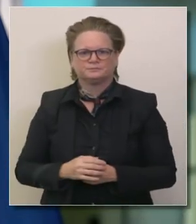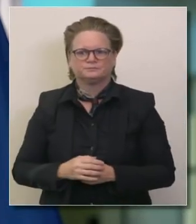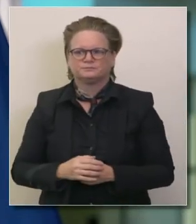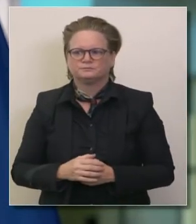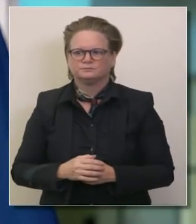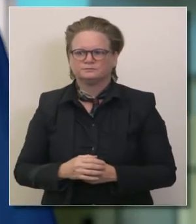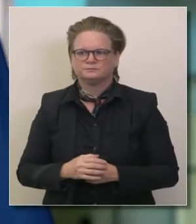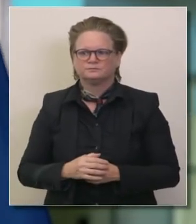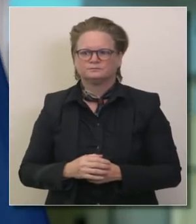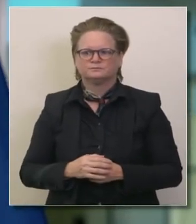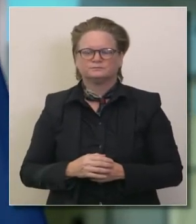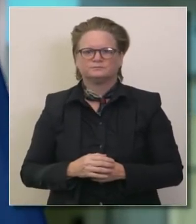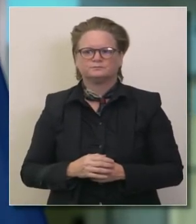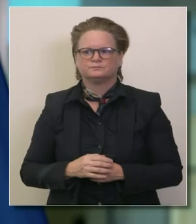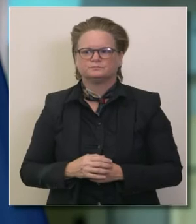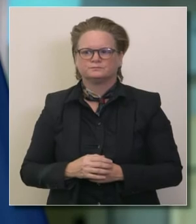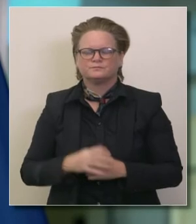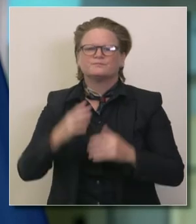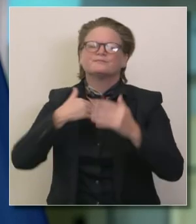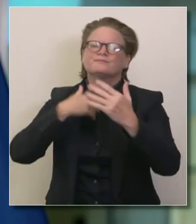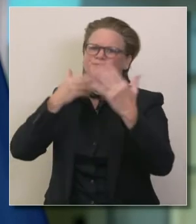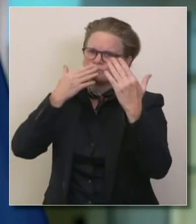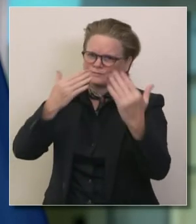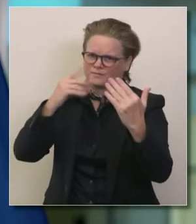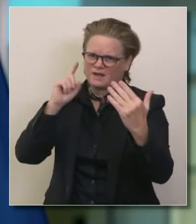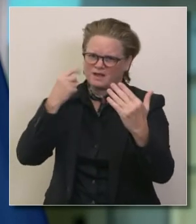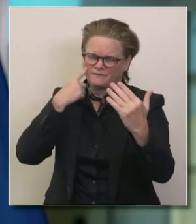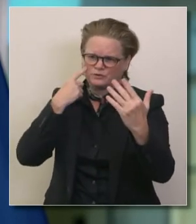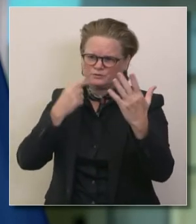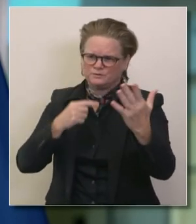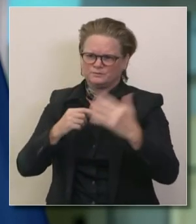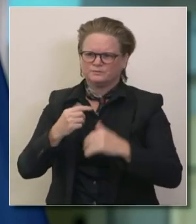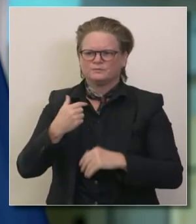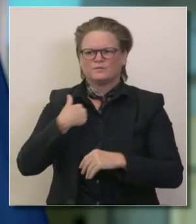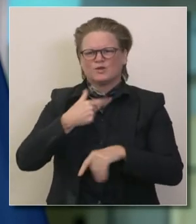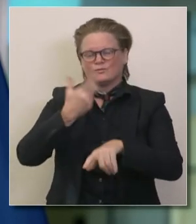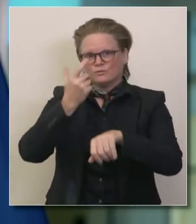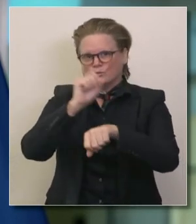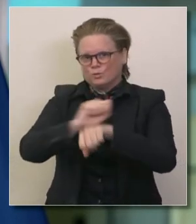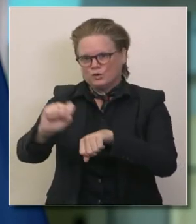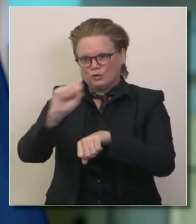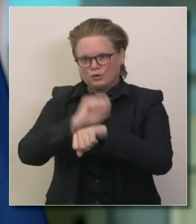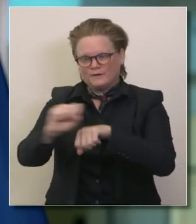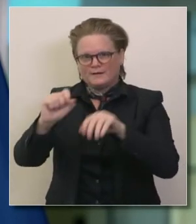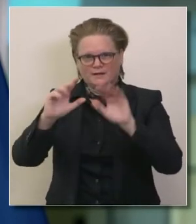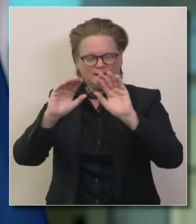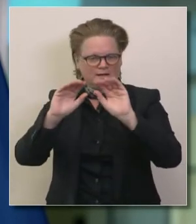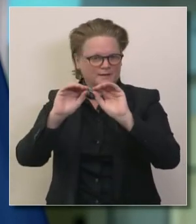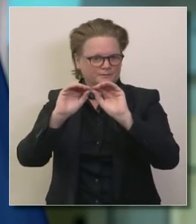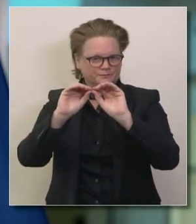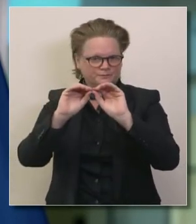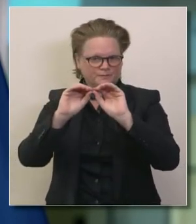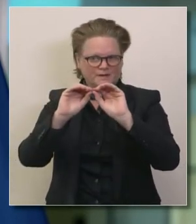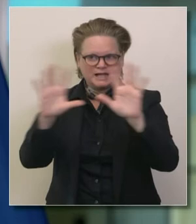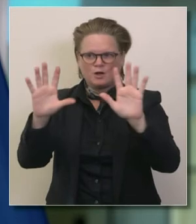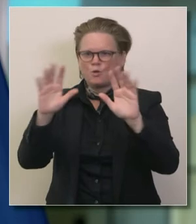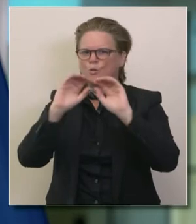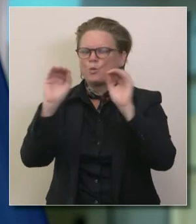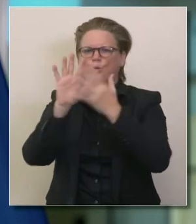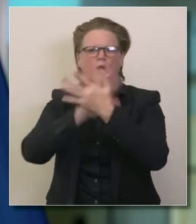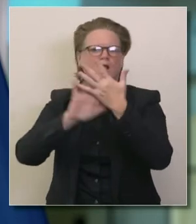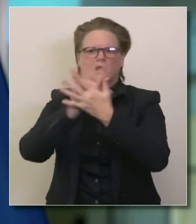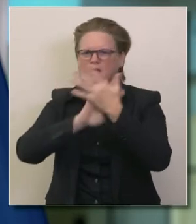muchas gracias señor gobernador y gracias por esa pregunta si estamos trabajando para proporcionar